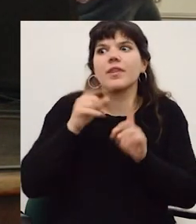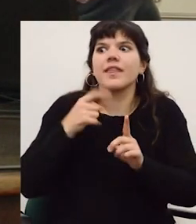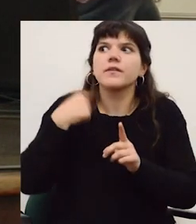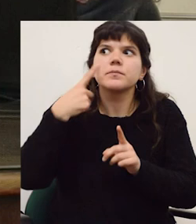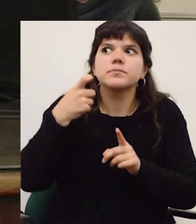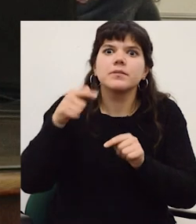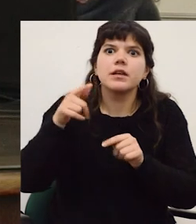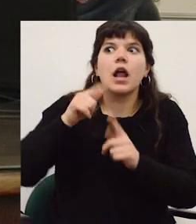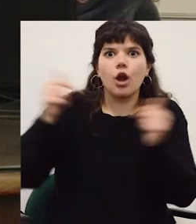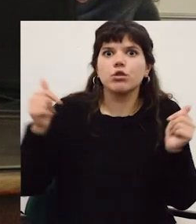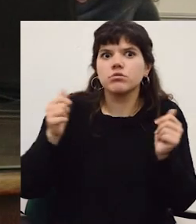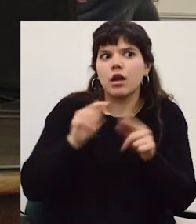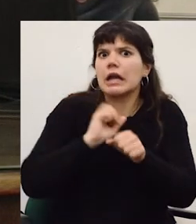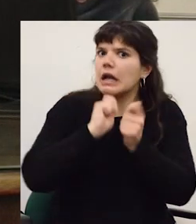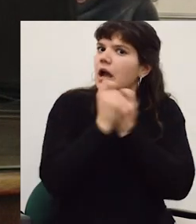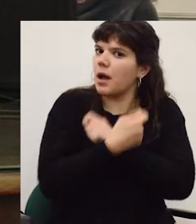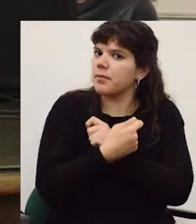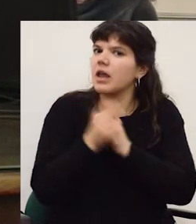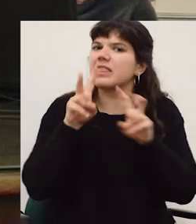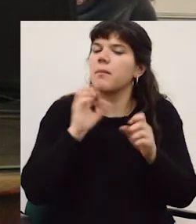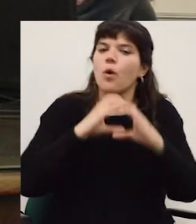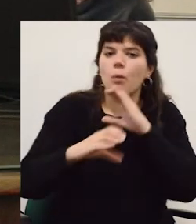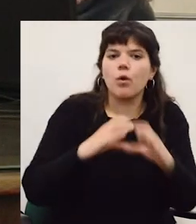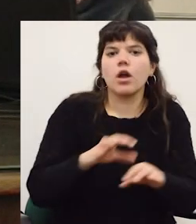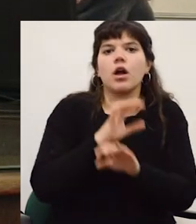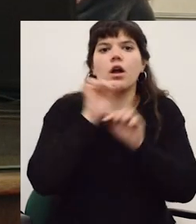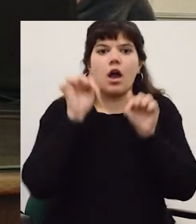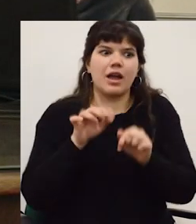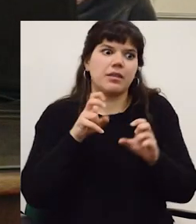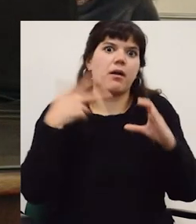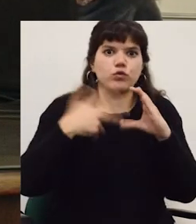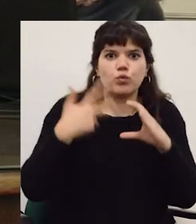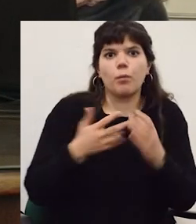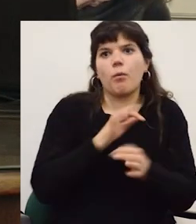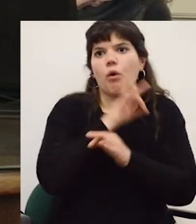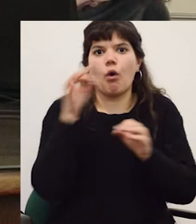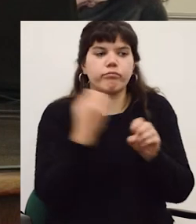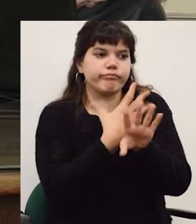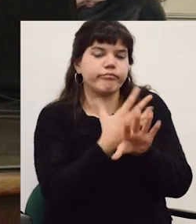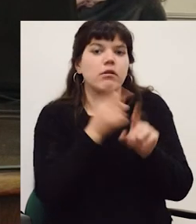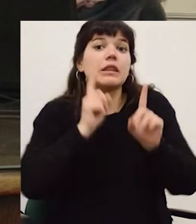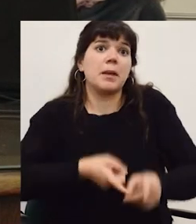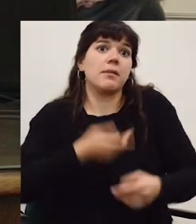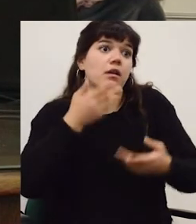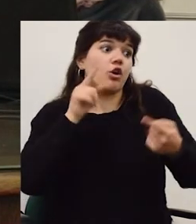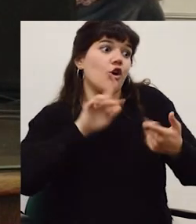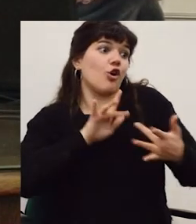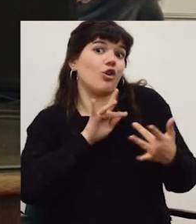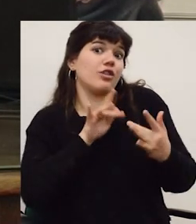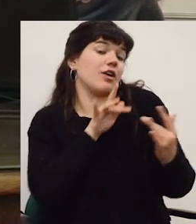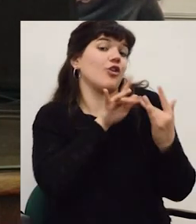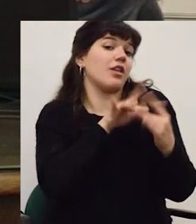en la mesa anterior decía no podemos hacer de cuenta que no está pasando nada está cambiando digamos la comunicación y la virtualidad